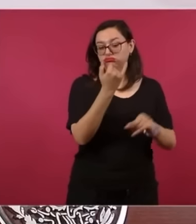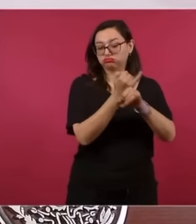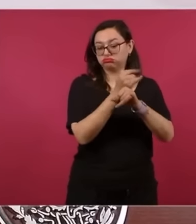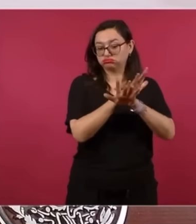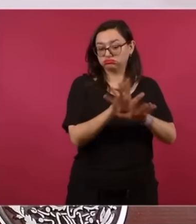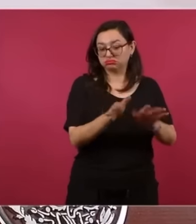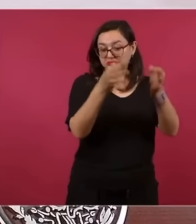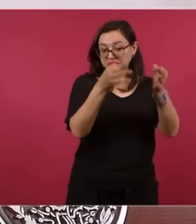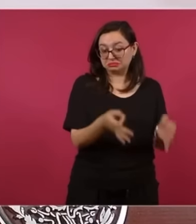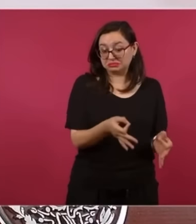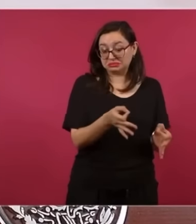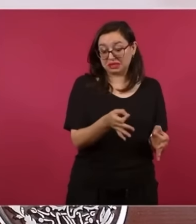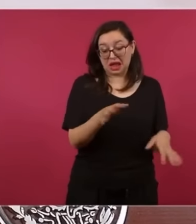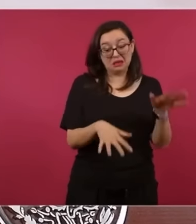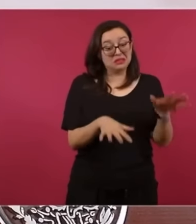es mucho,